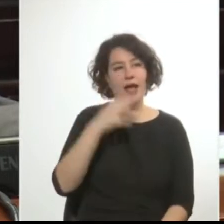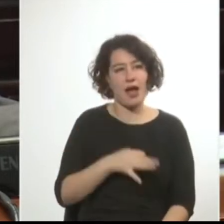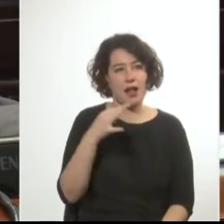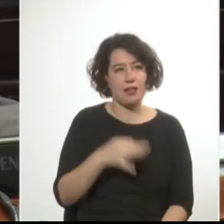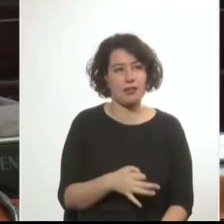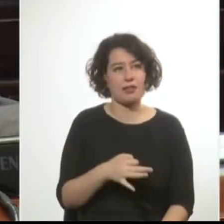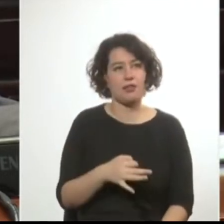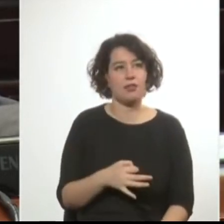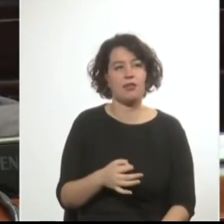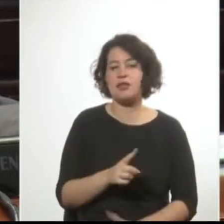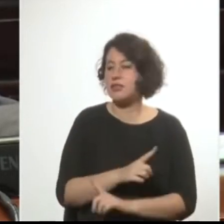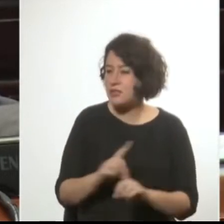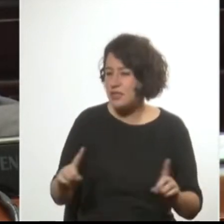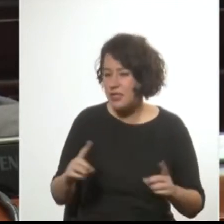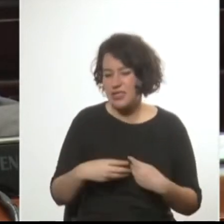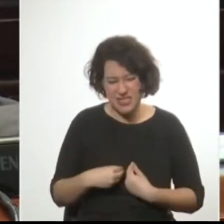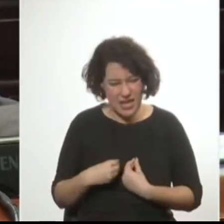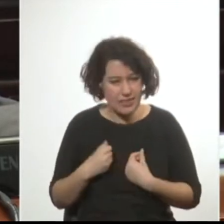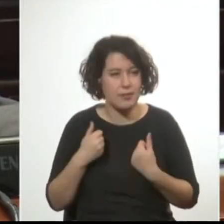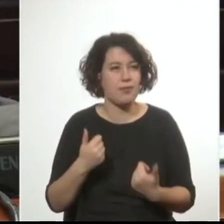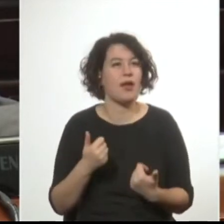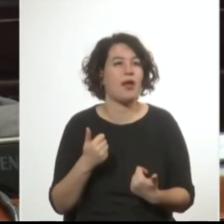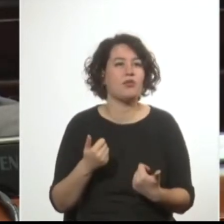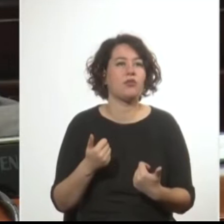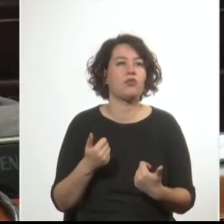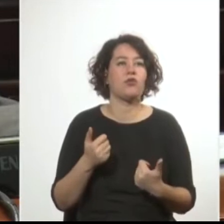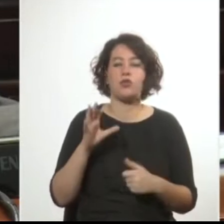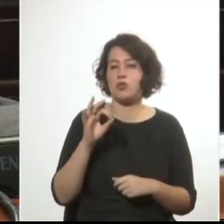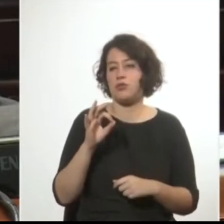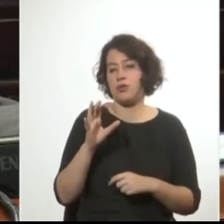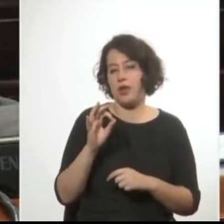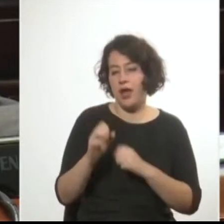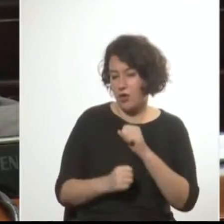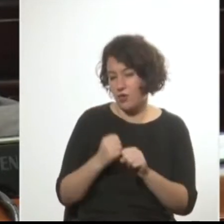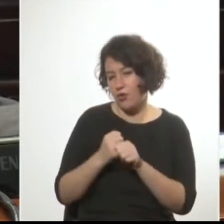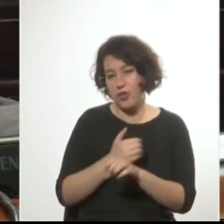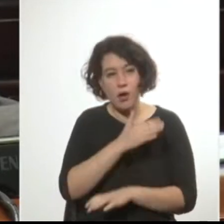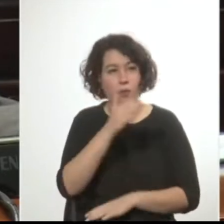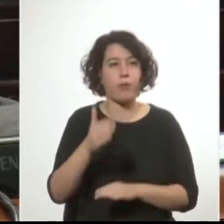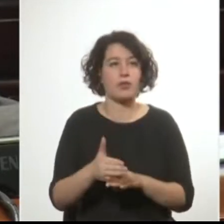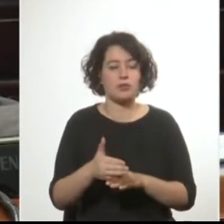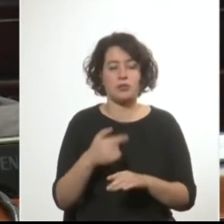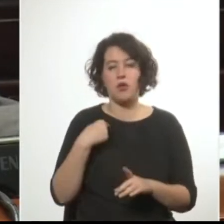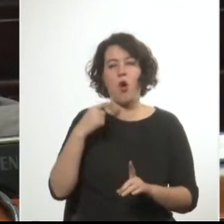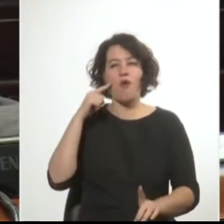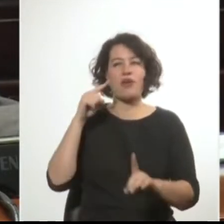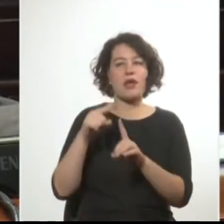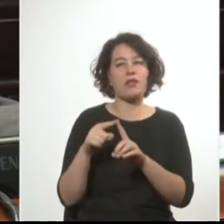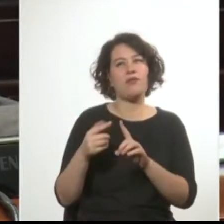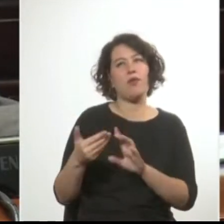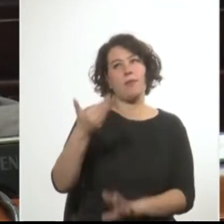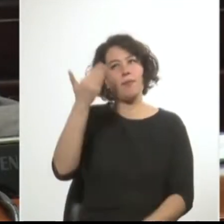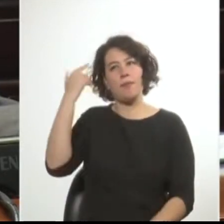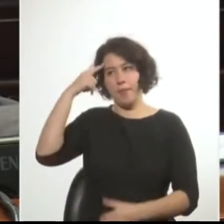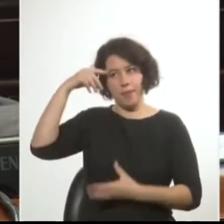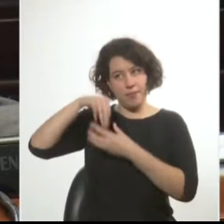desprovista de las pasiones que se viven medio siglo después. Una mirada objetiva del pasado, que no